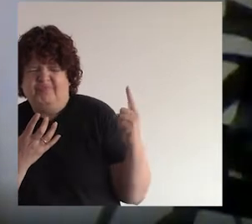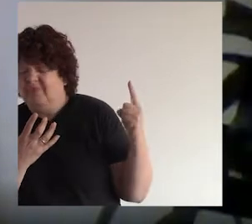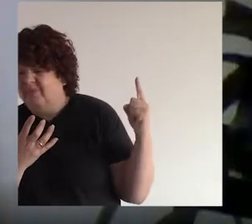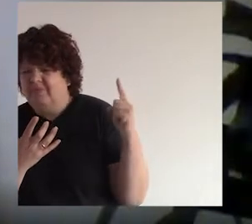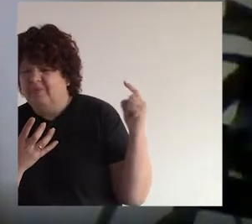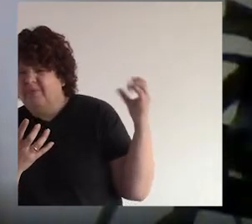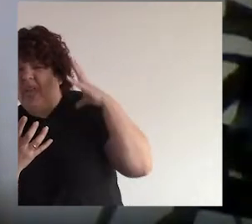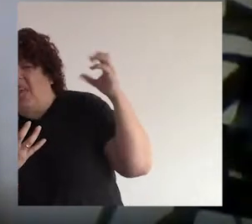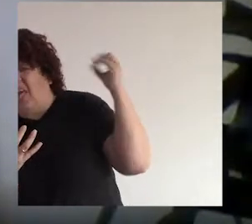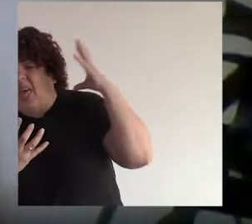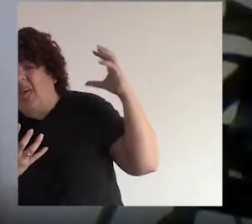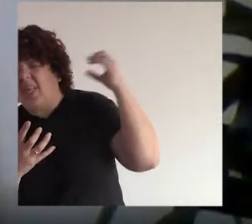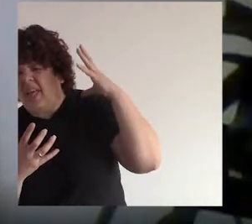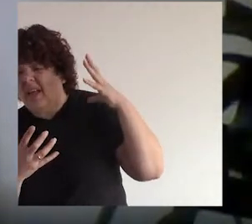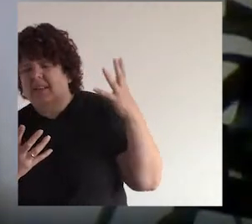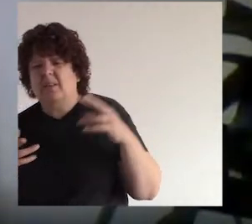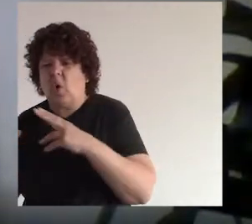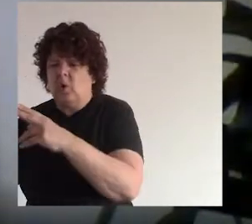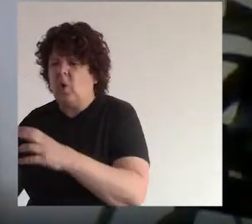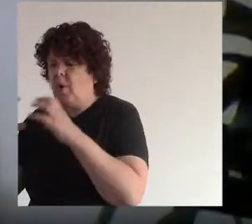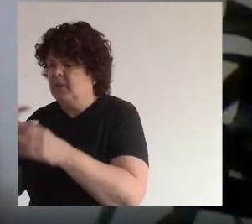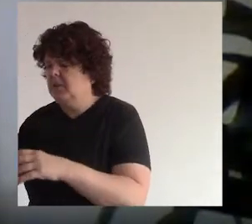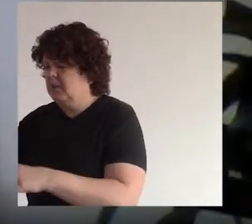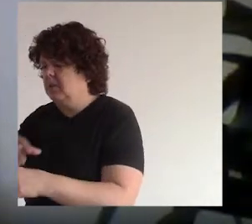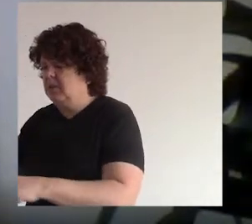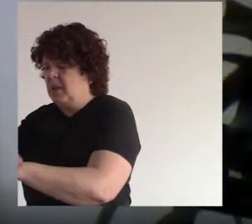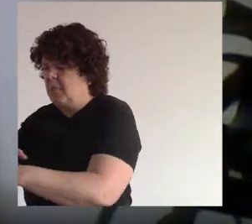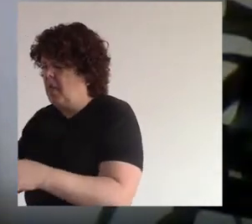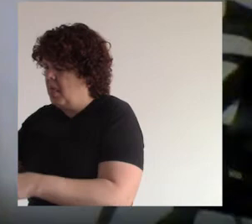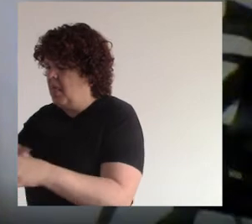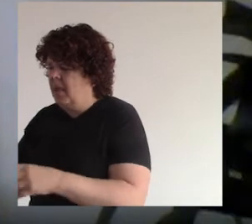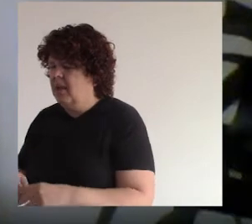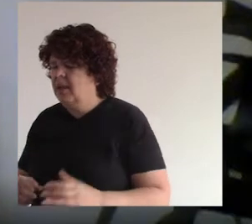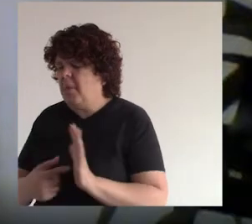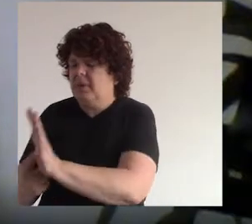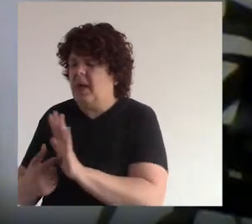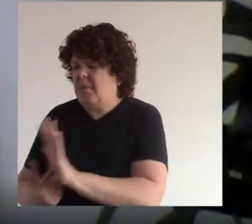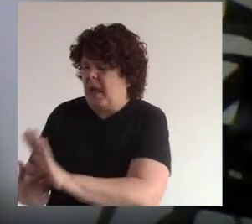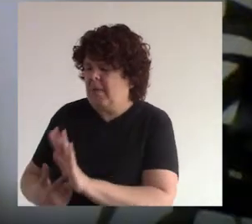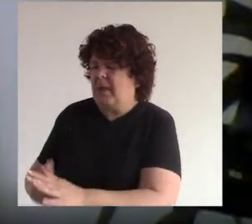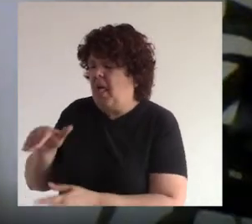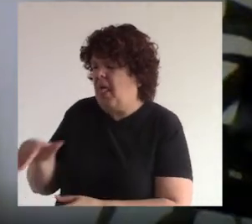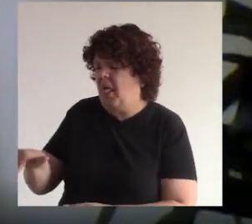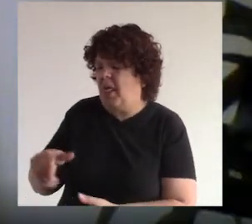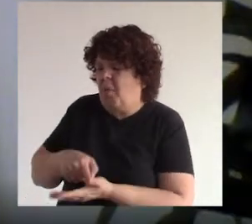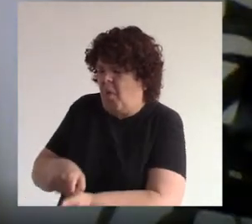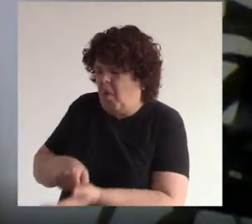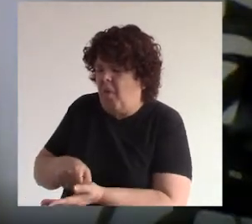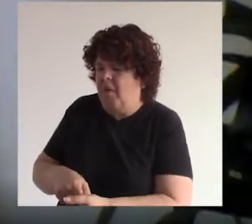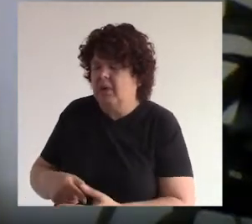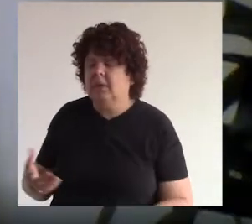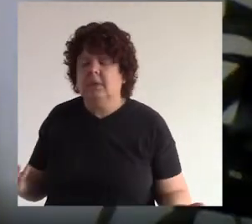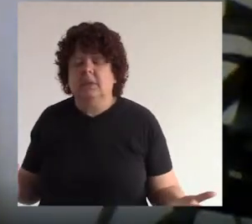vino de repente e interrumpió nuestra conversación y empezó a mostrarnos a querer vendernos a la fuerza un gorro